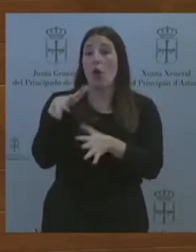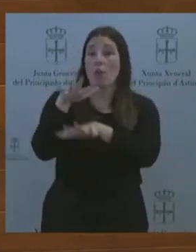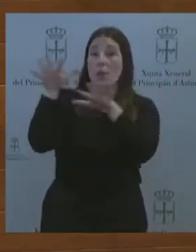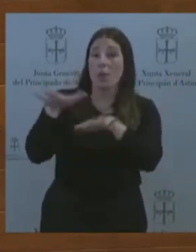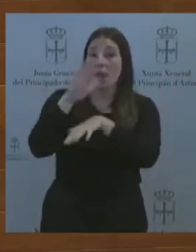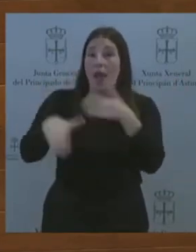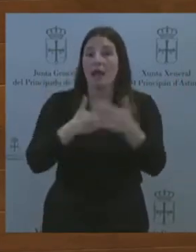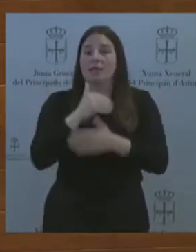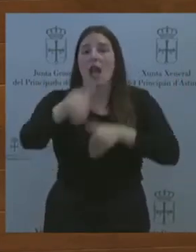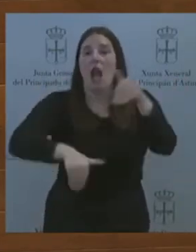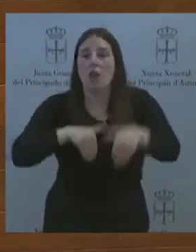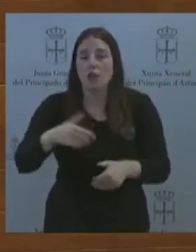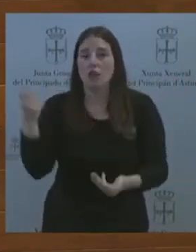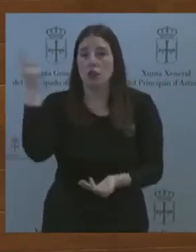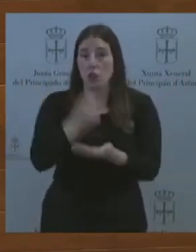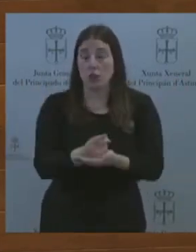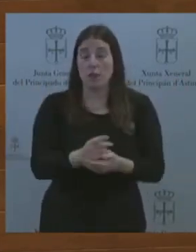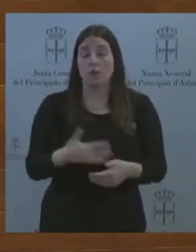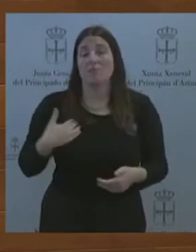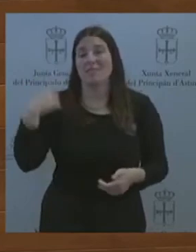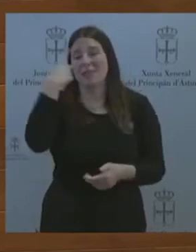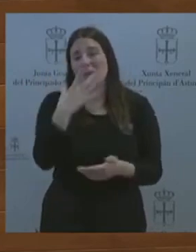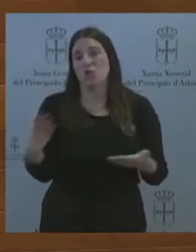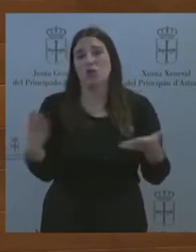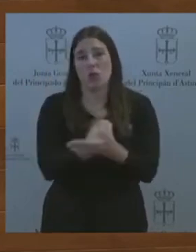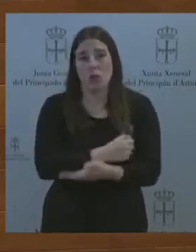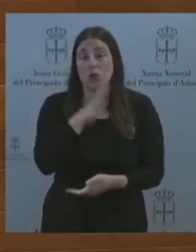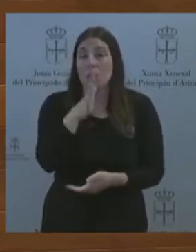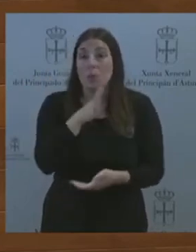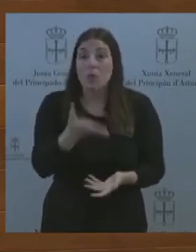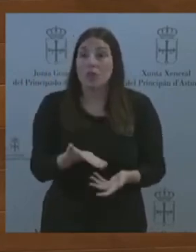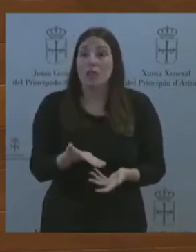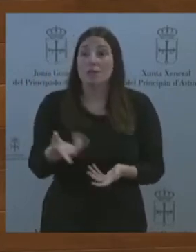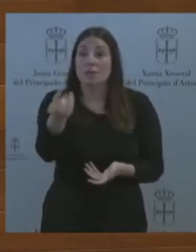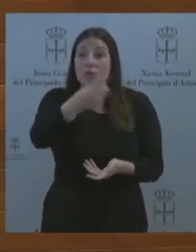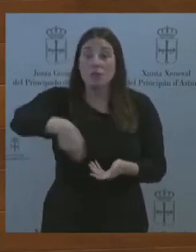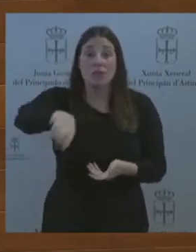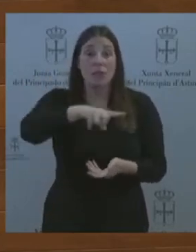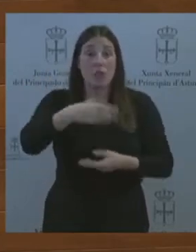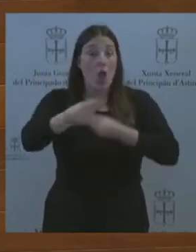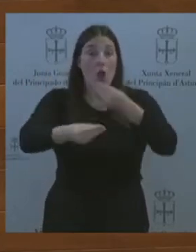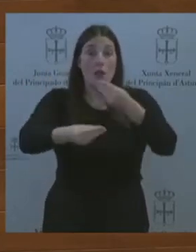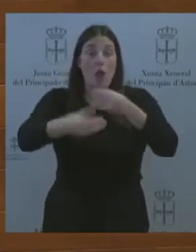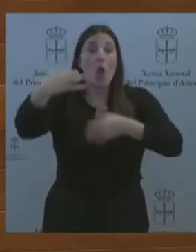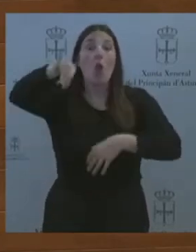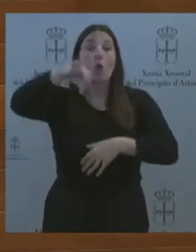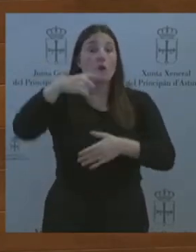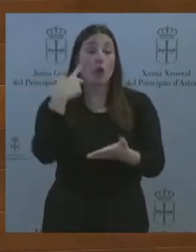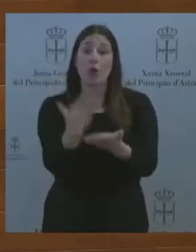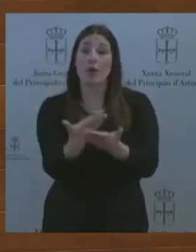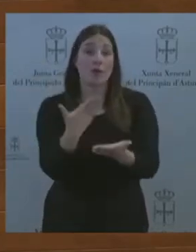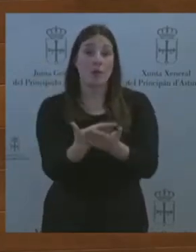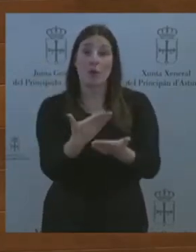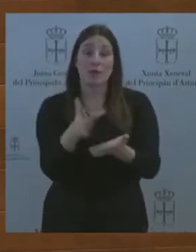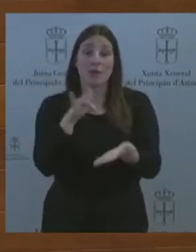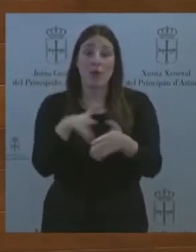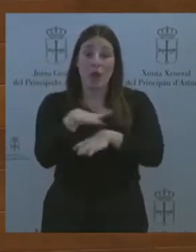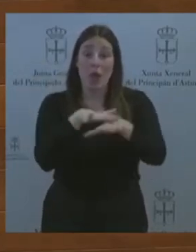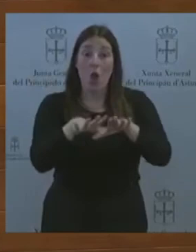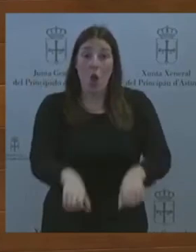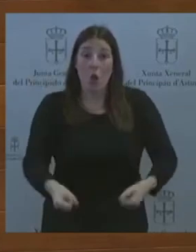porque es lo único que nos han demostrado desde que están al mando. Ustedes hacen una